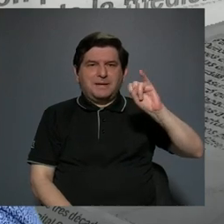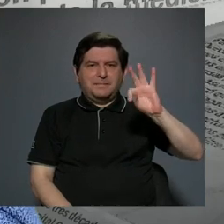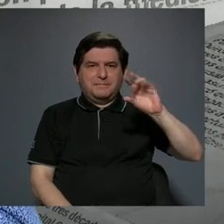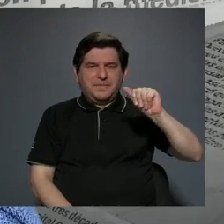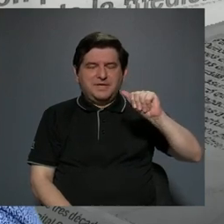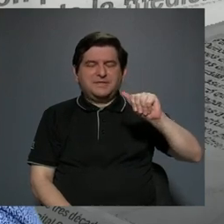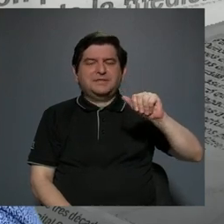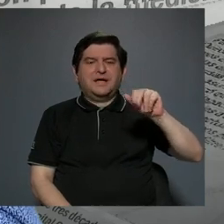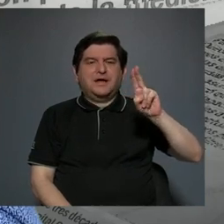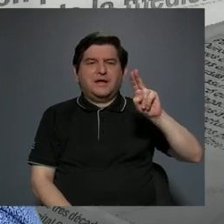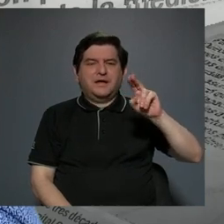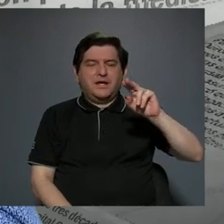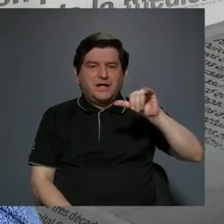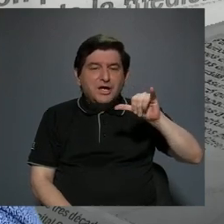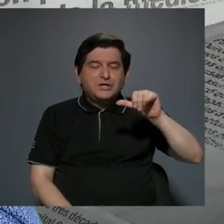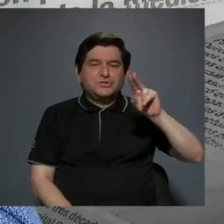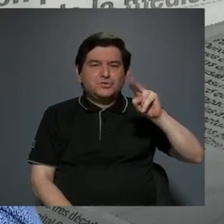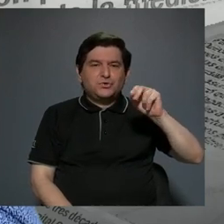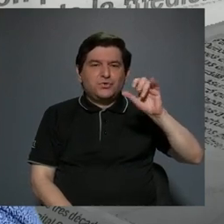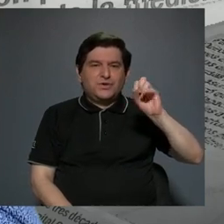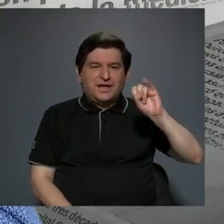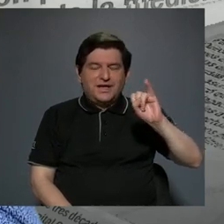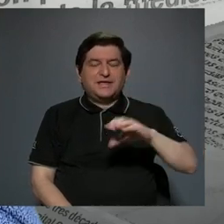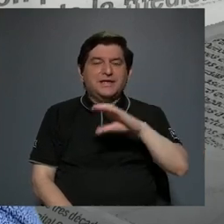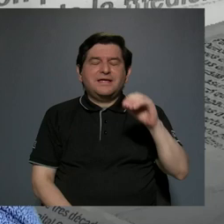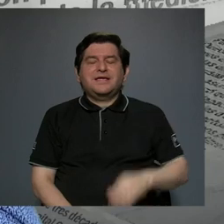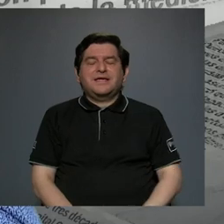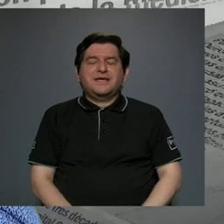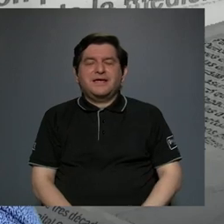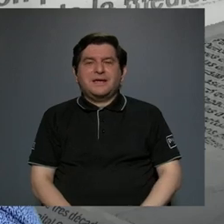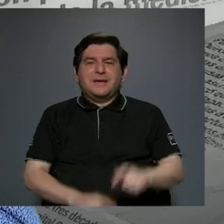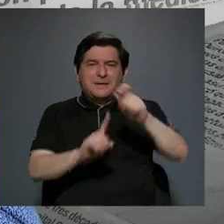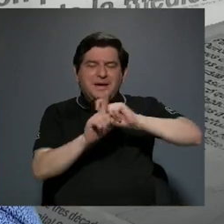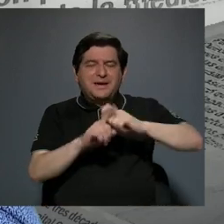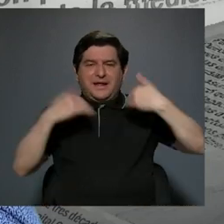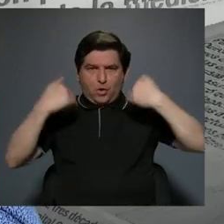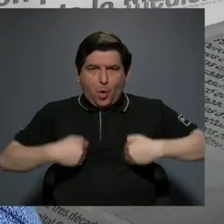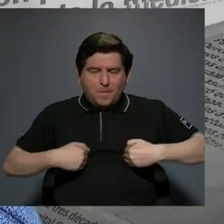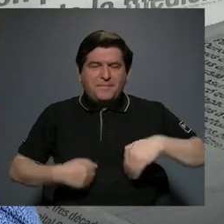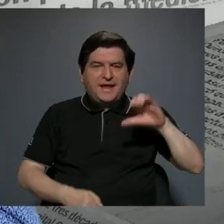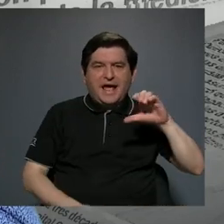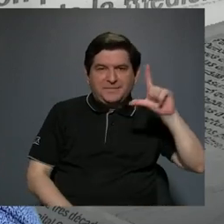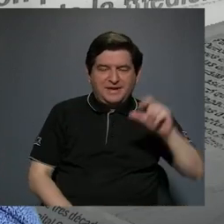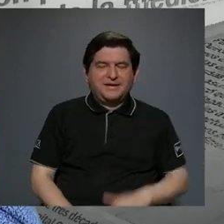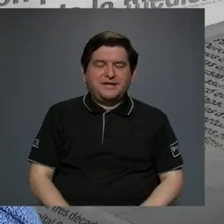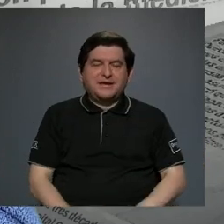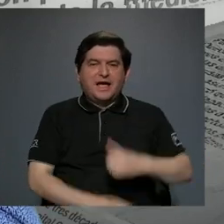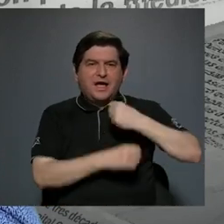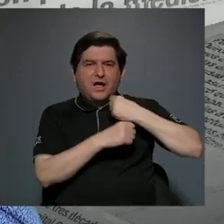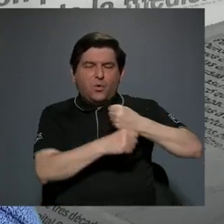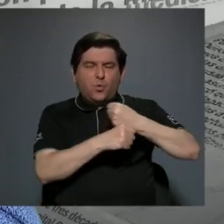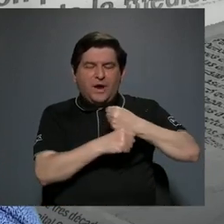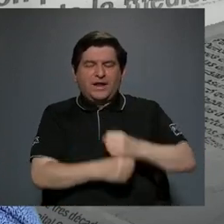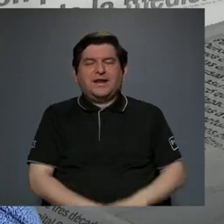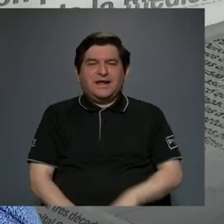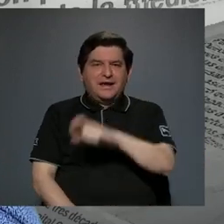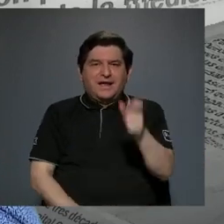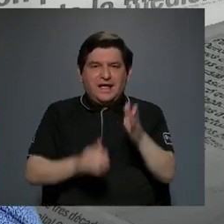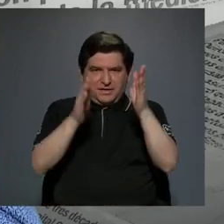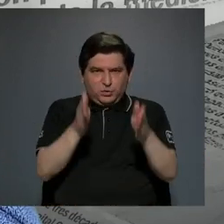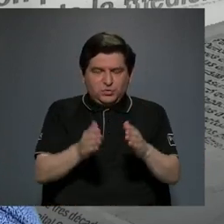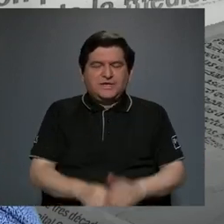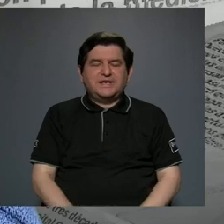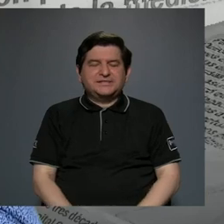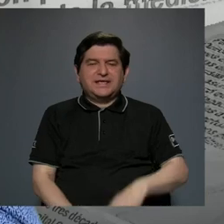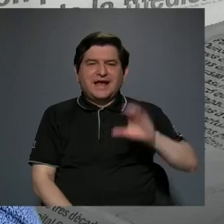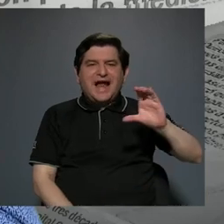Banano Hombre de Carmen Lira, luego los libros La Huelga de los Tútiles de Óscar Aguilar